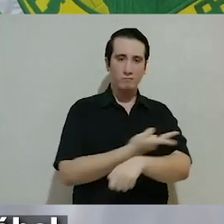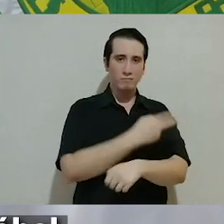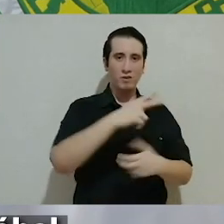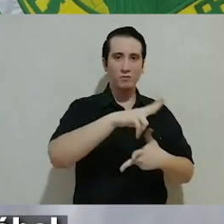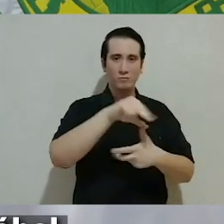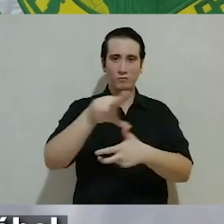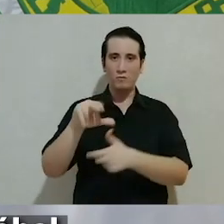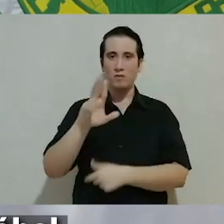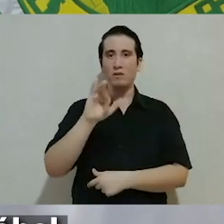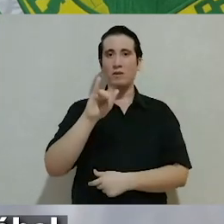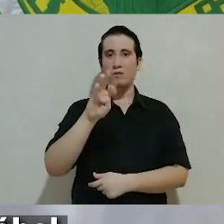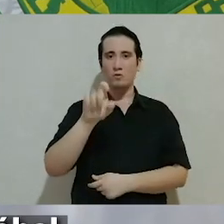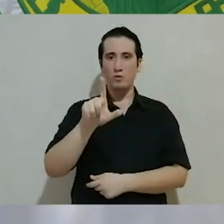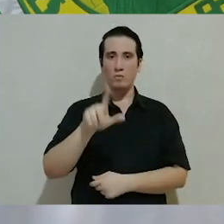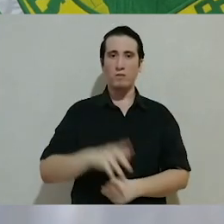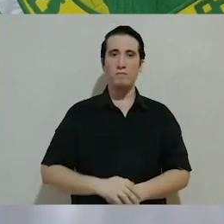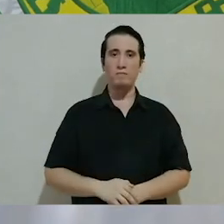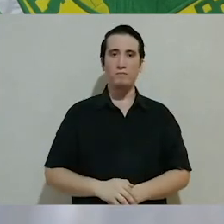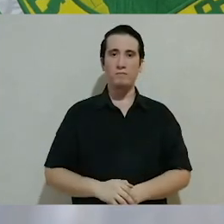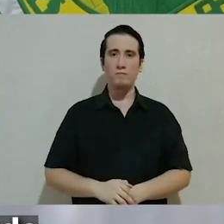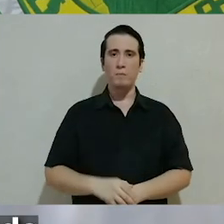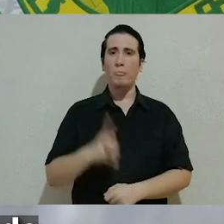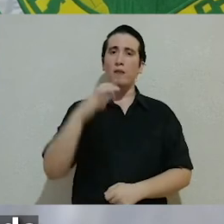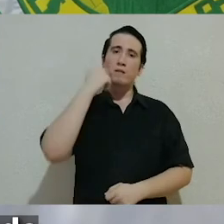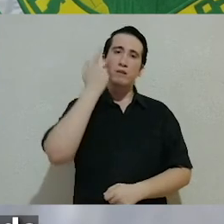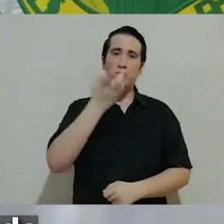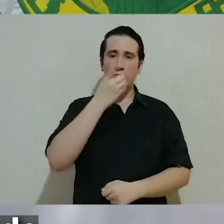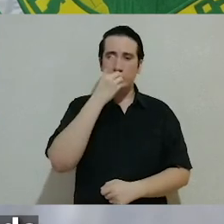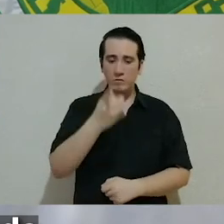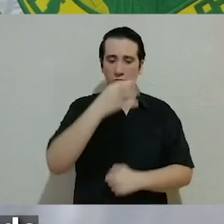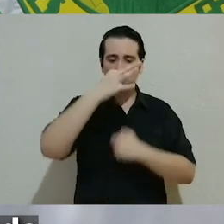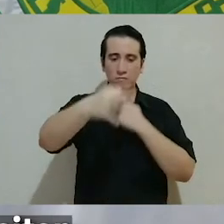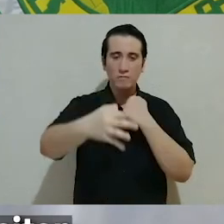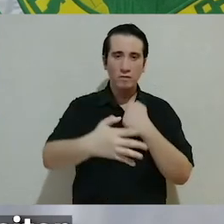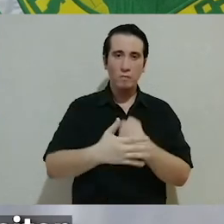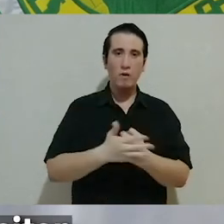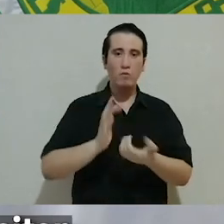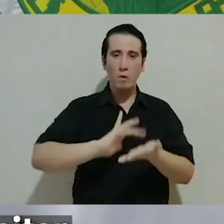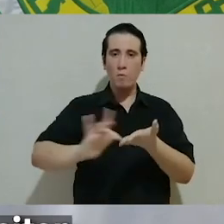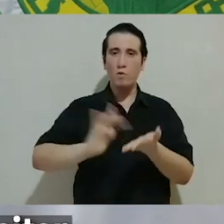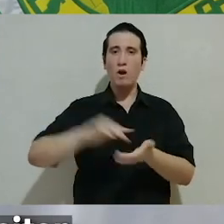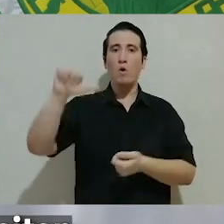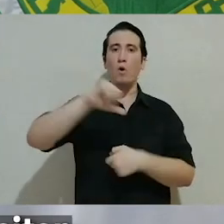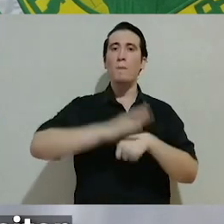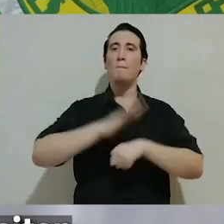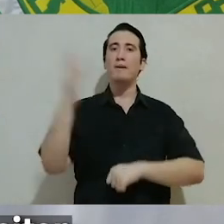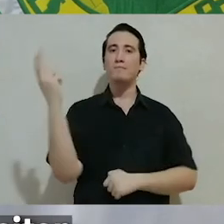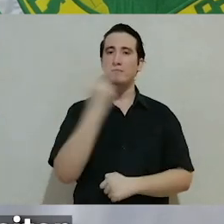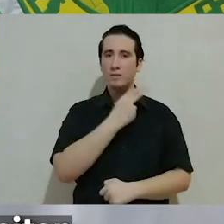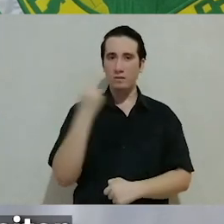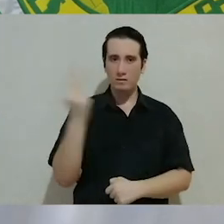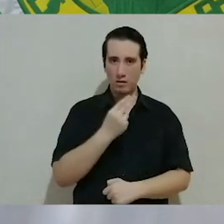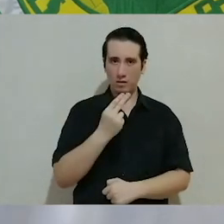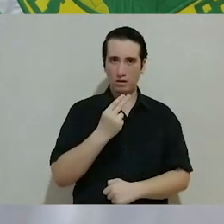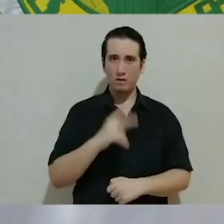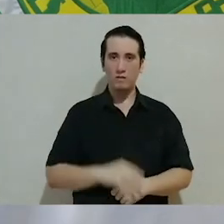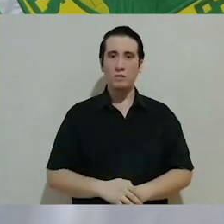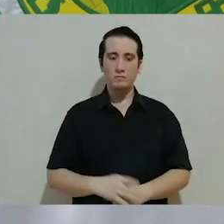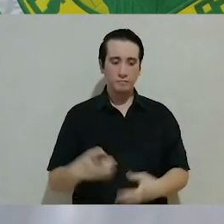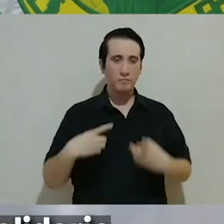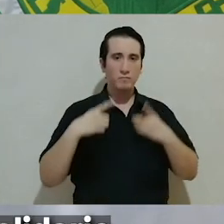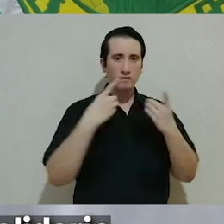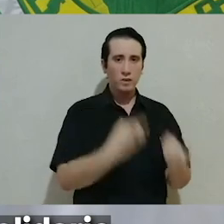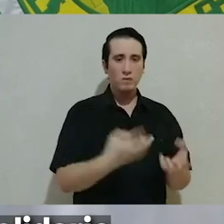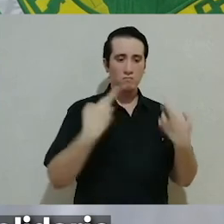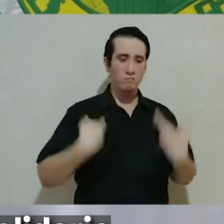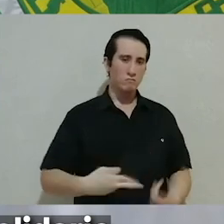de la tormenta tropical Cristóbal. En este sentido, quiero aprovechar para hacer un llamado para apoyar a quienes hoy más nos necesitan mediante